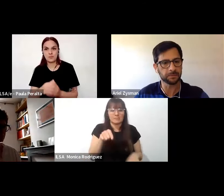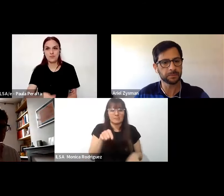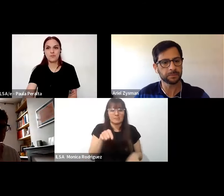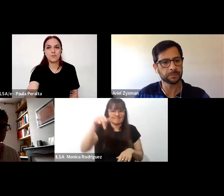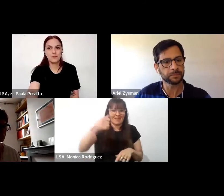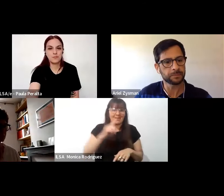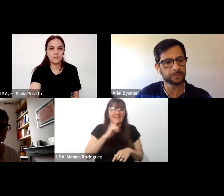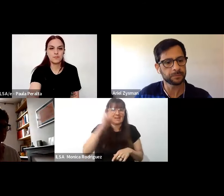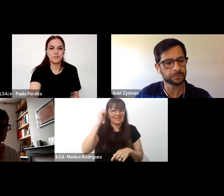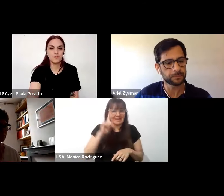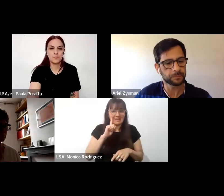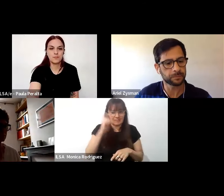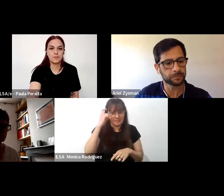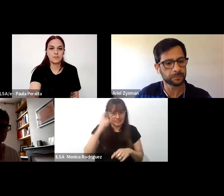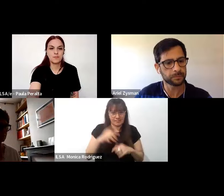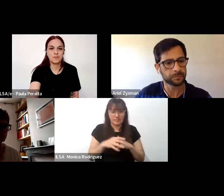a Natalí